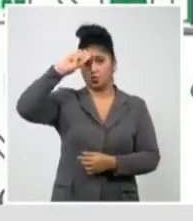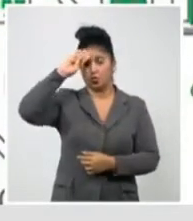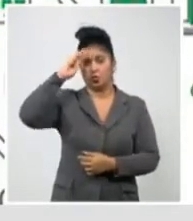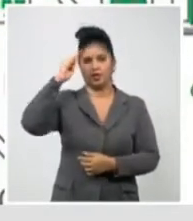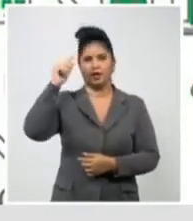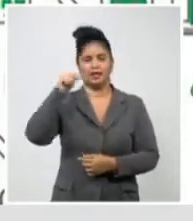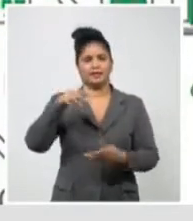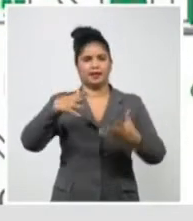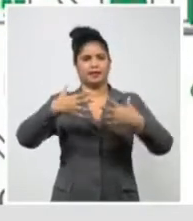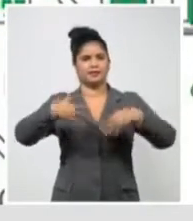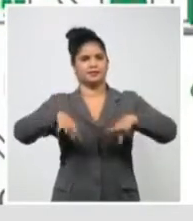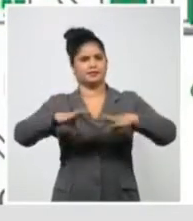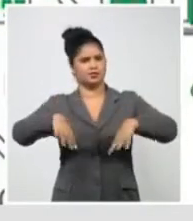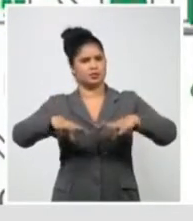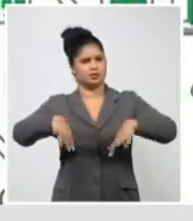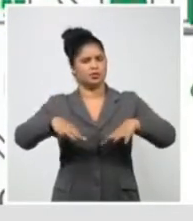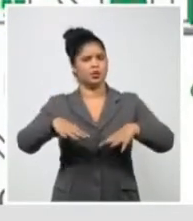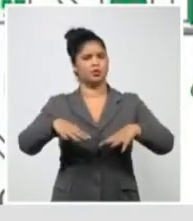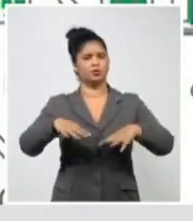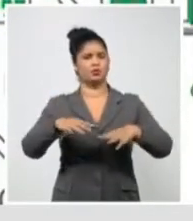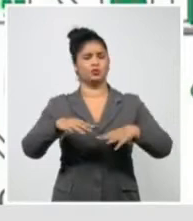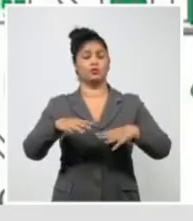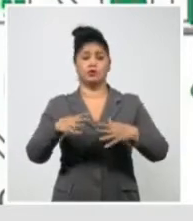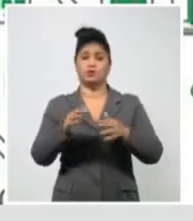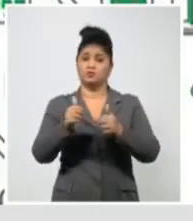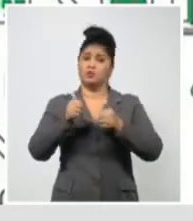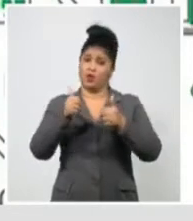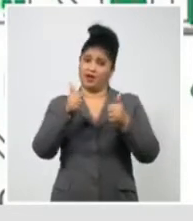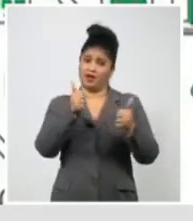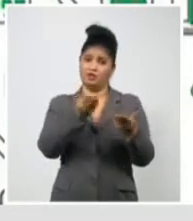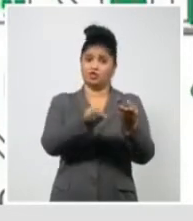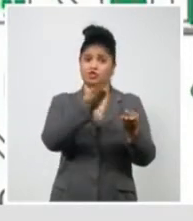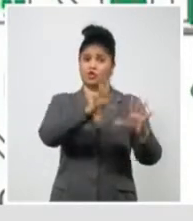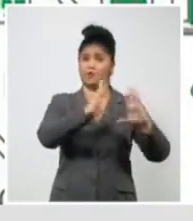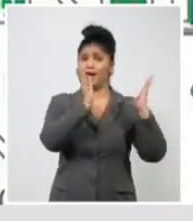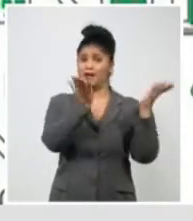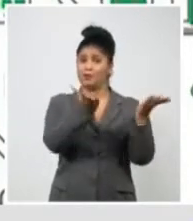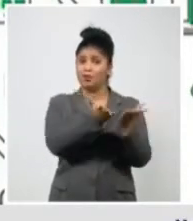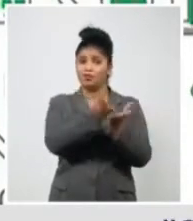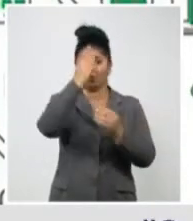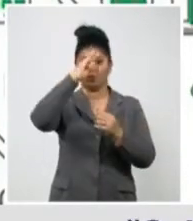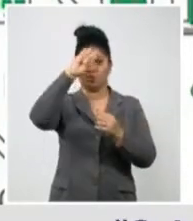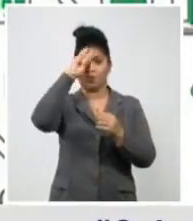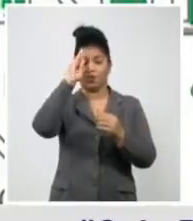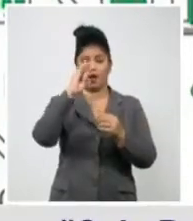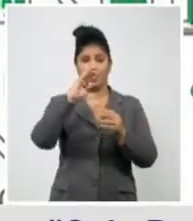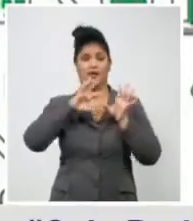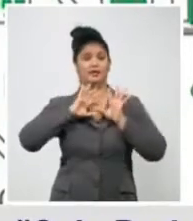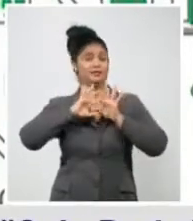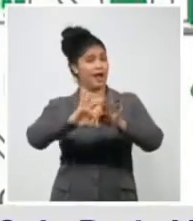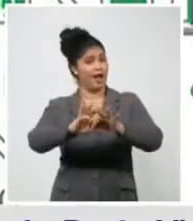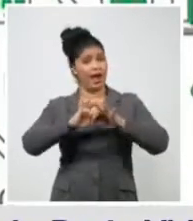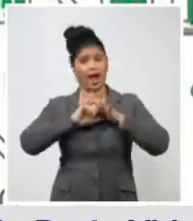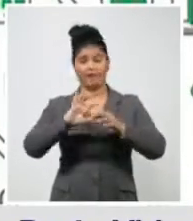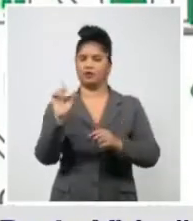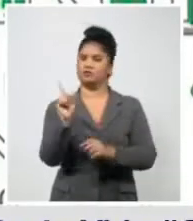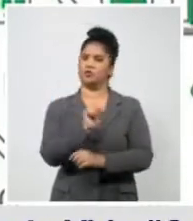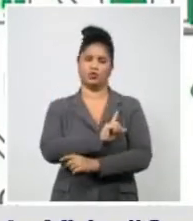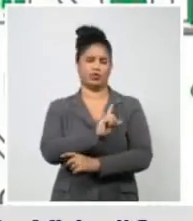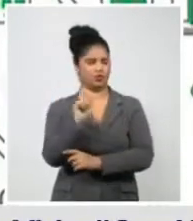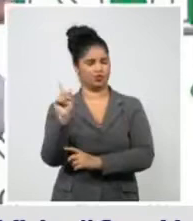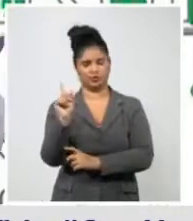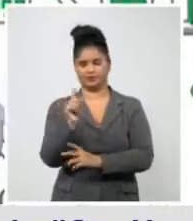muy favorable cuando se compara con el mundo, y a veces los seres humanos pensamos que eso a mí no me va a pasar.